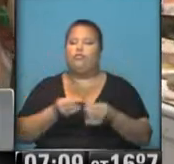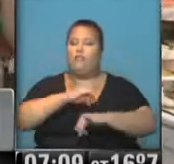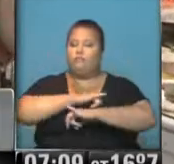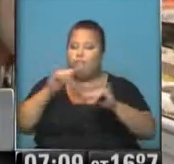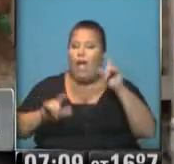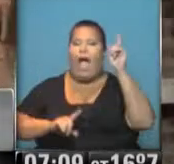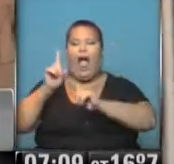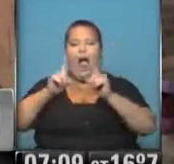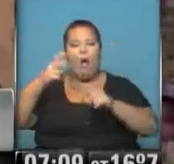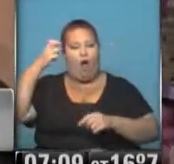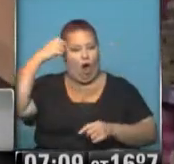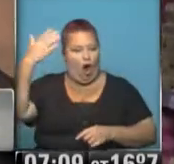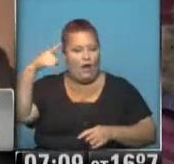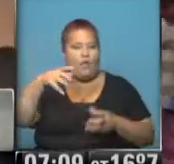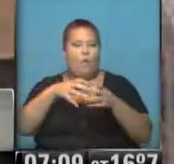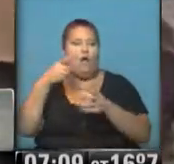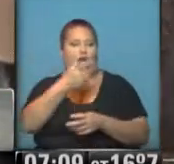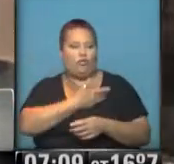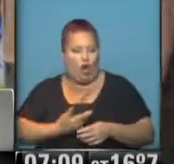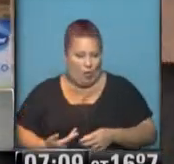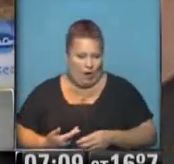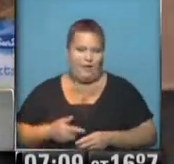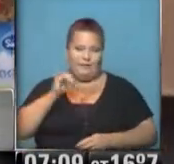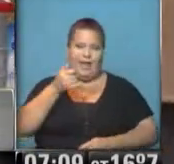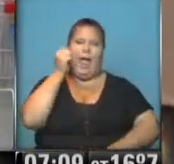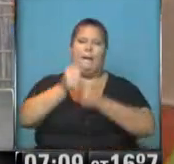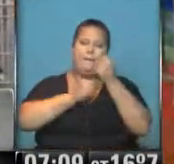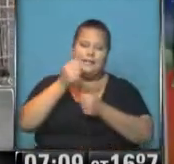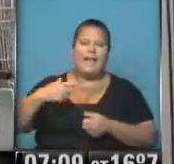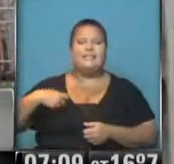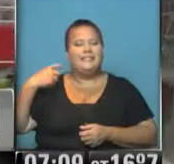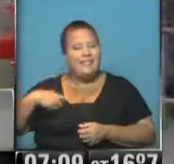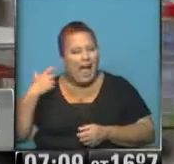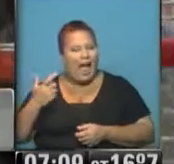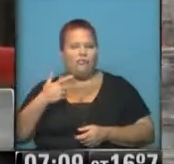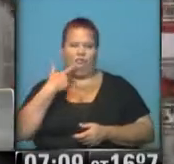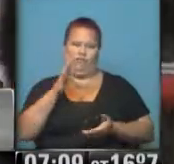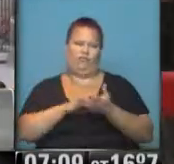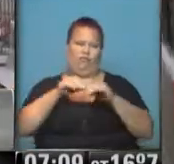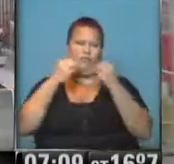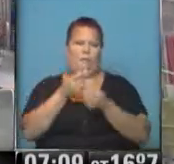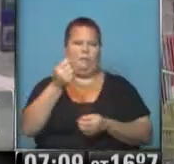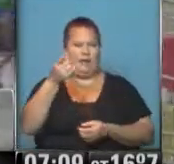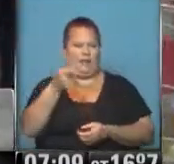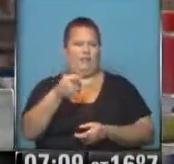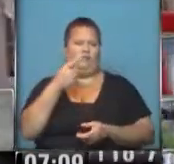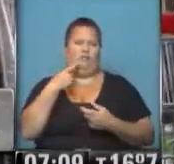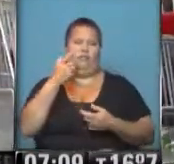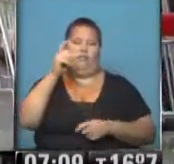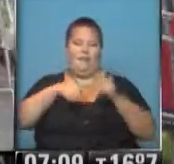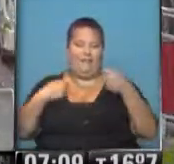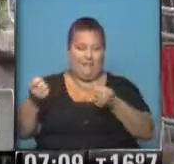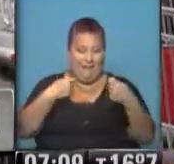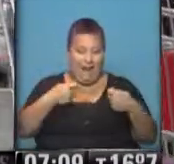algunos congresistas por parte de la oposición. Así es, empresarios y sindicalistas han cuestionado este índice de precios al consumidor que difunden